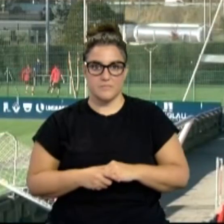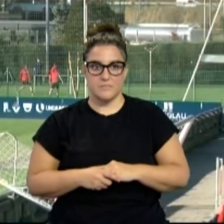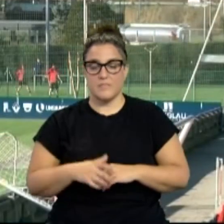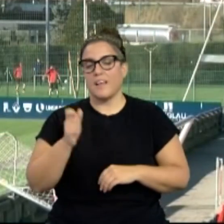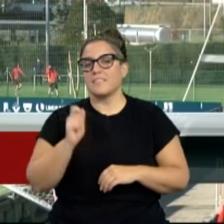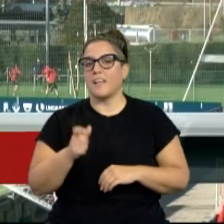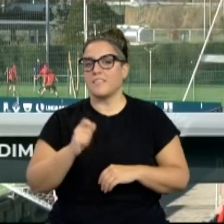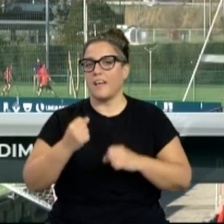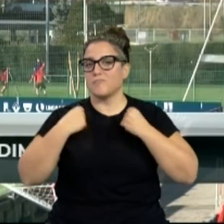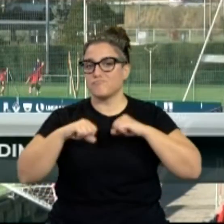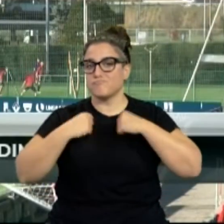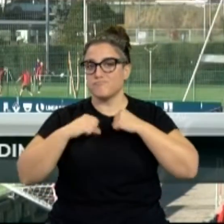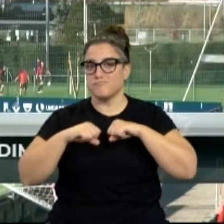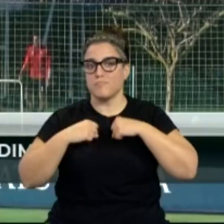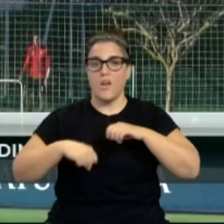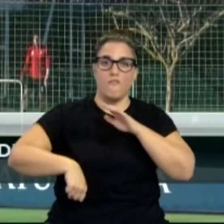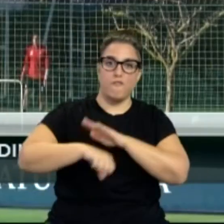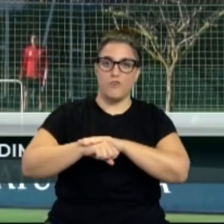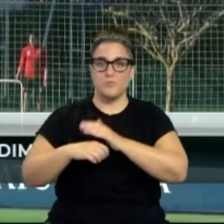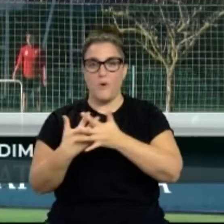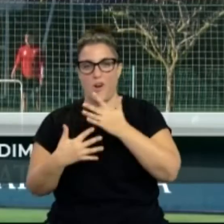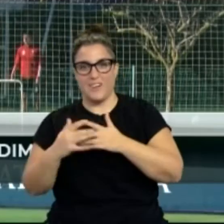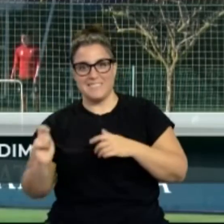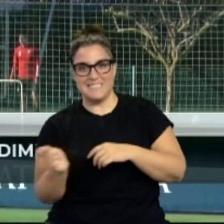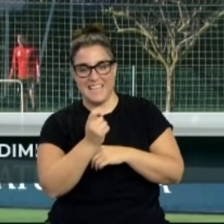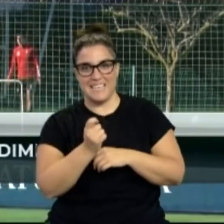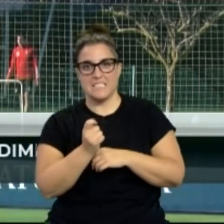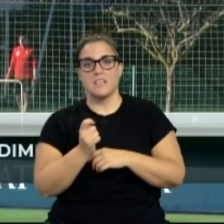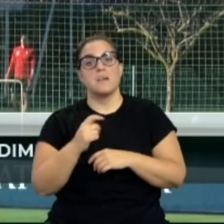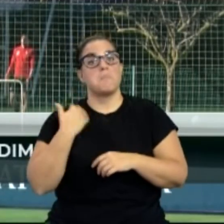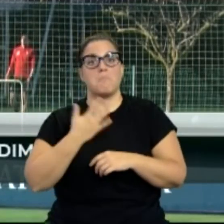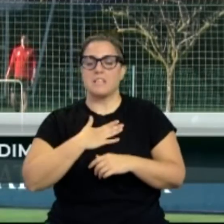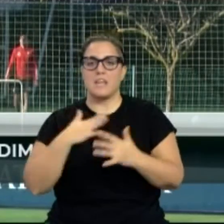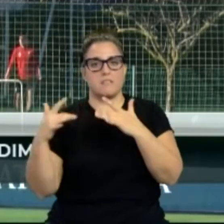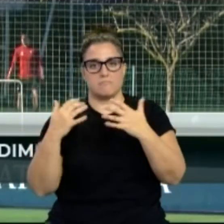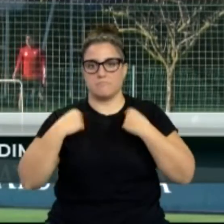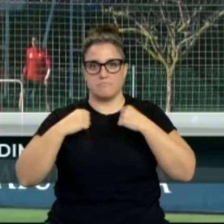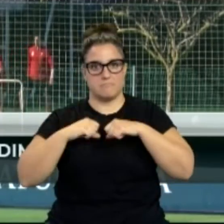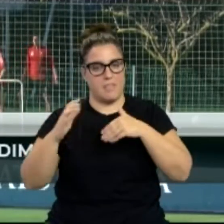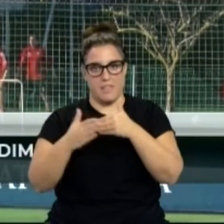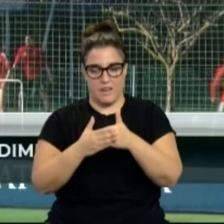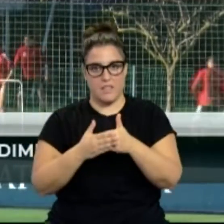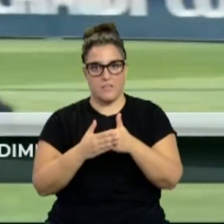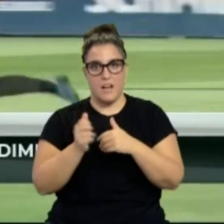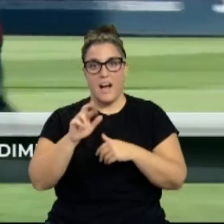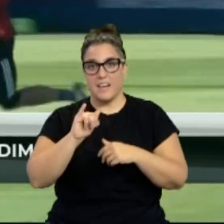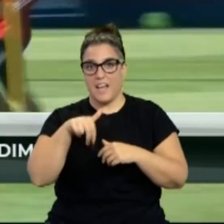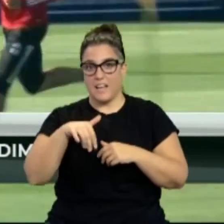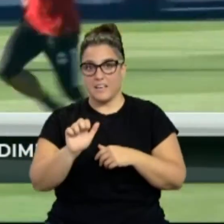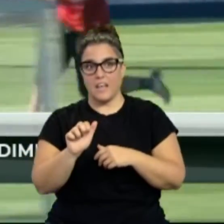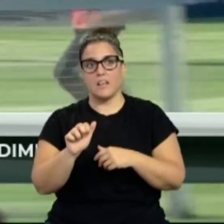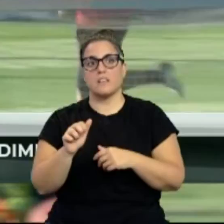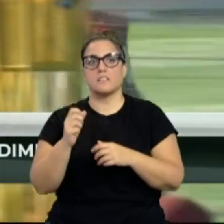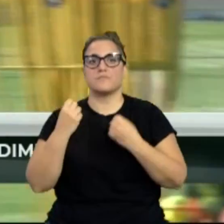Habitual sesión de fútbol tenis antes de encerrarse mañana a puerta cerrada. En la última sesión Aridane continúa ejercitándose en solitario. Arrasate